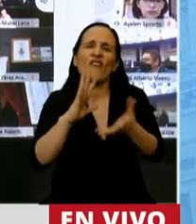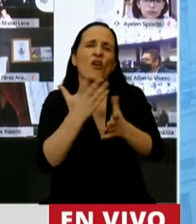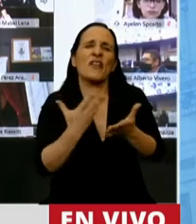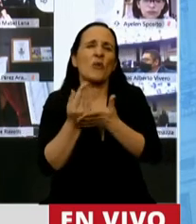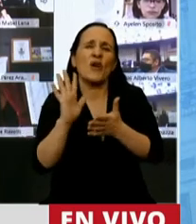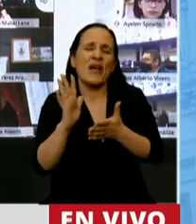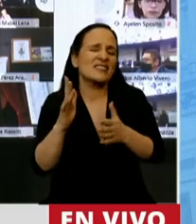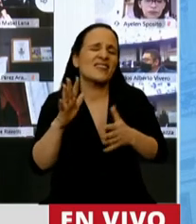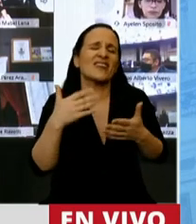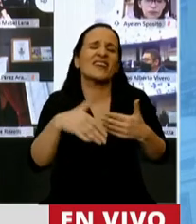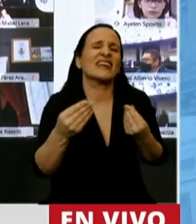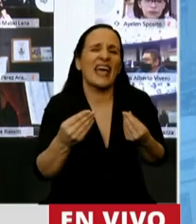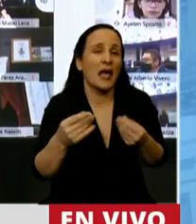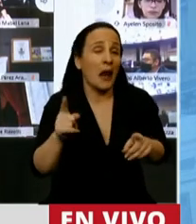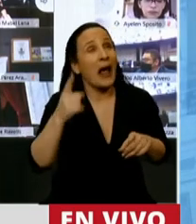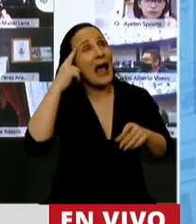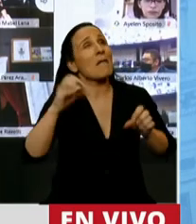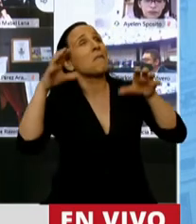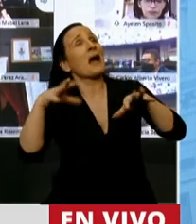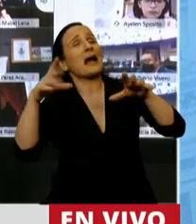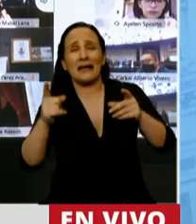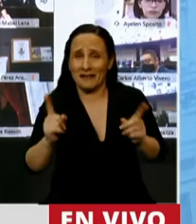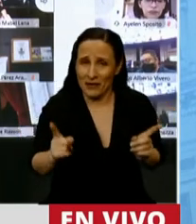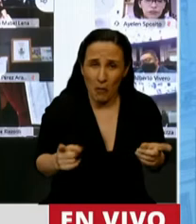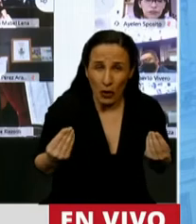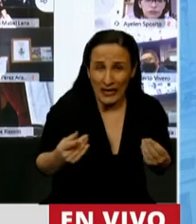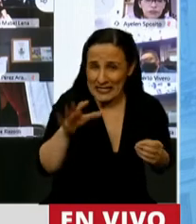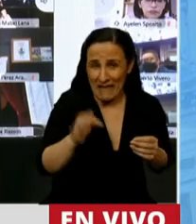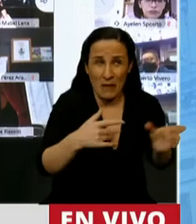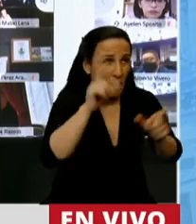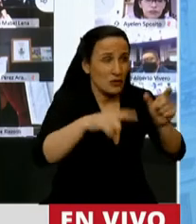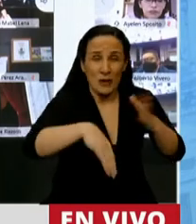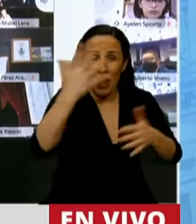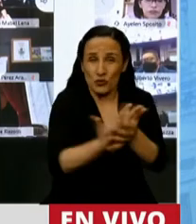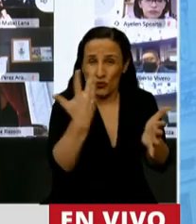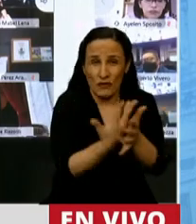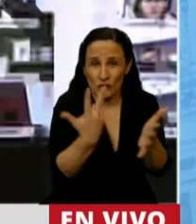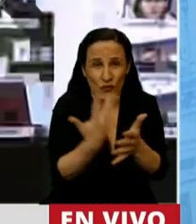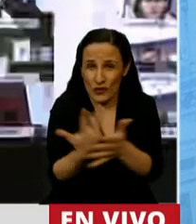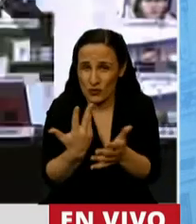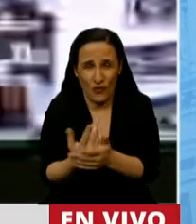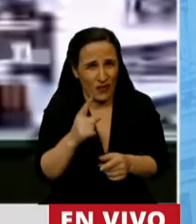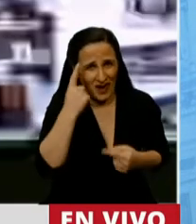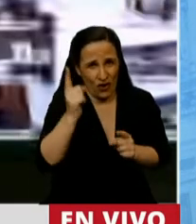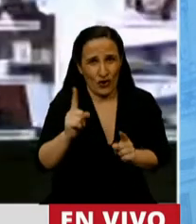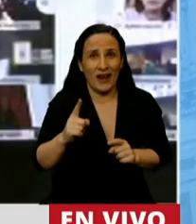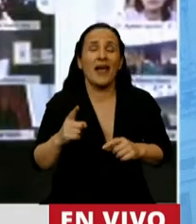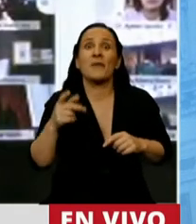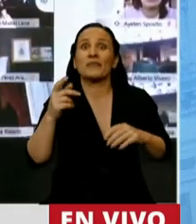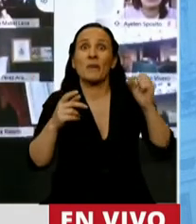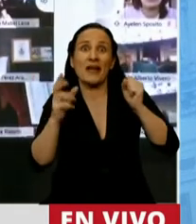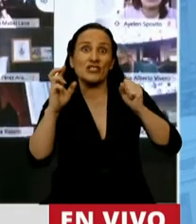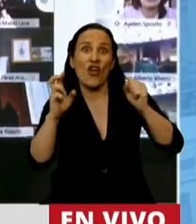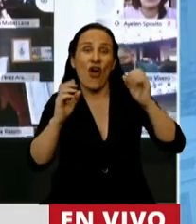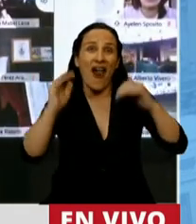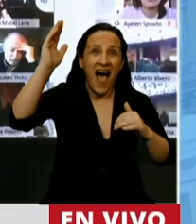creemos en el pensamiento mágico porque solo ha traído sufrimiento para las enormes mayorías de nuestro pueblo. No creemos en las devaluaciones bruscas que